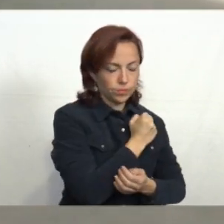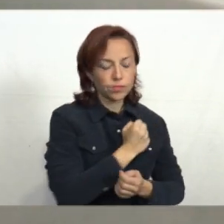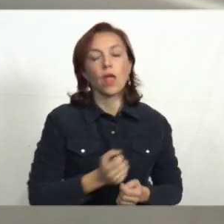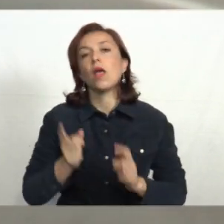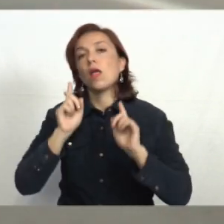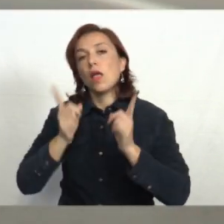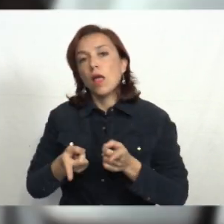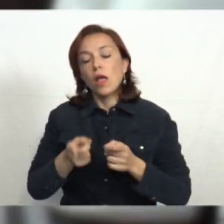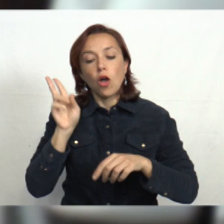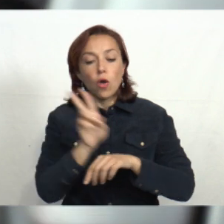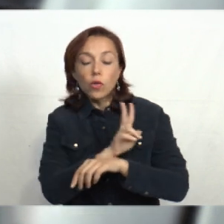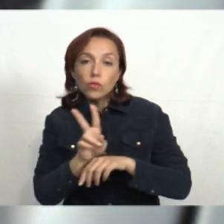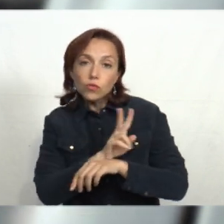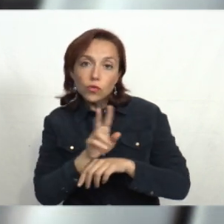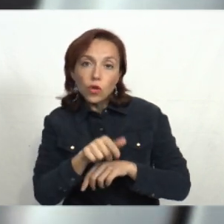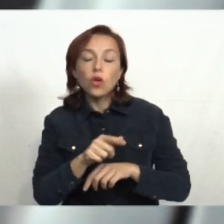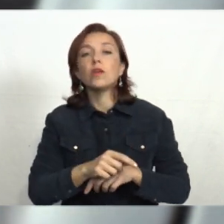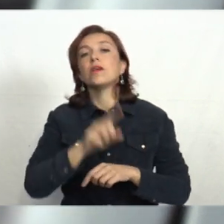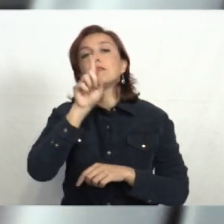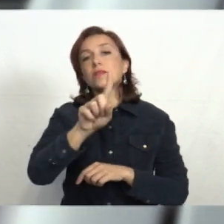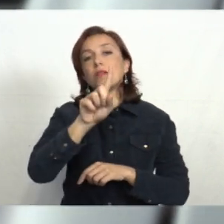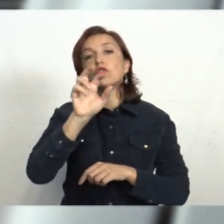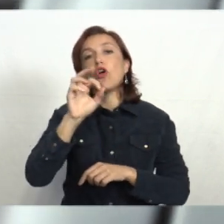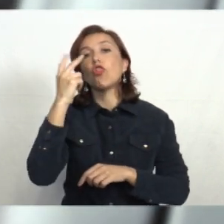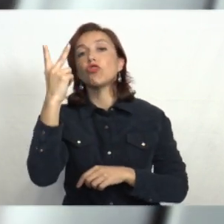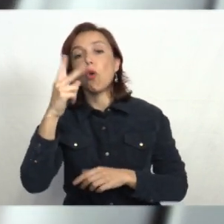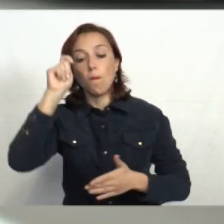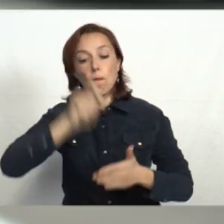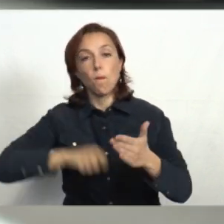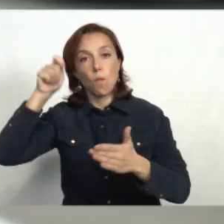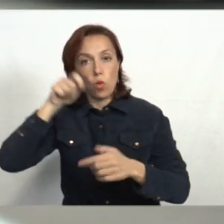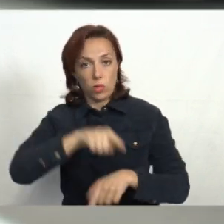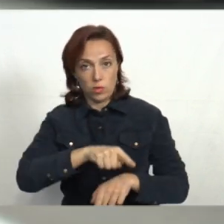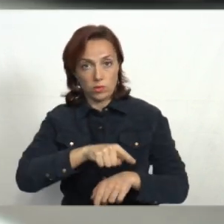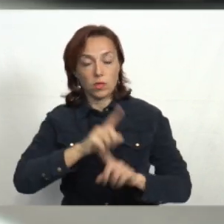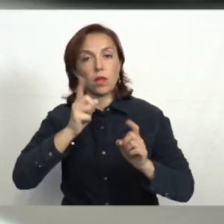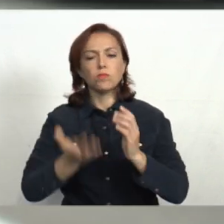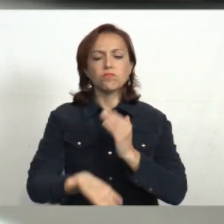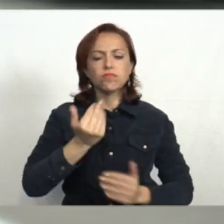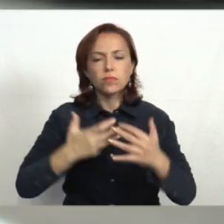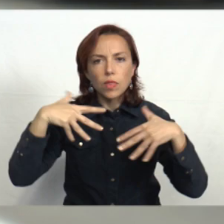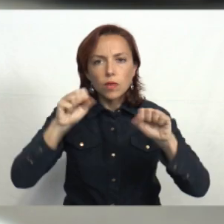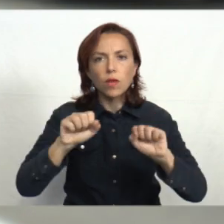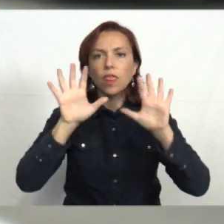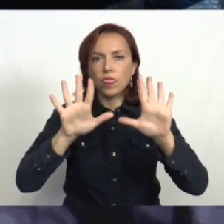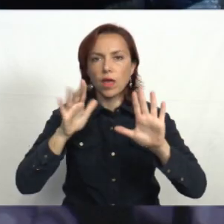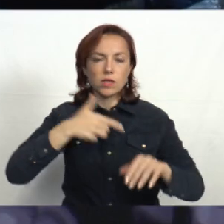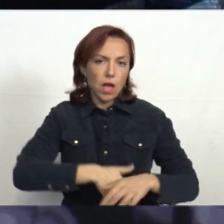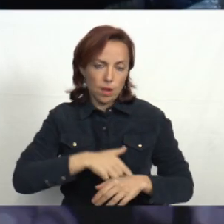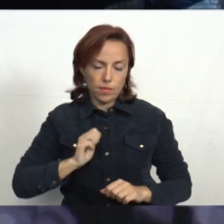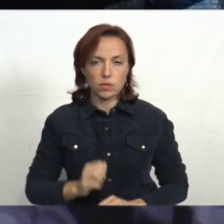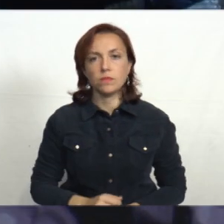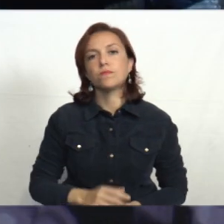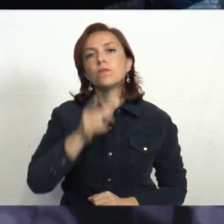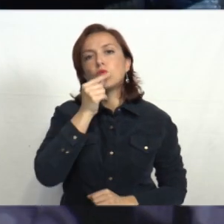Además, en estos controles se aplicaron 102 multas de tránsito y se incautaron 10 armas. La